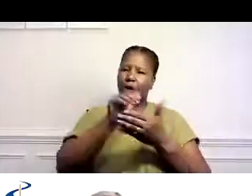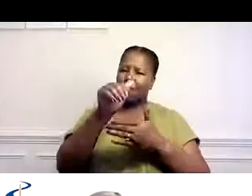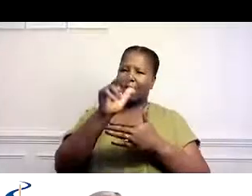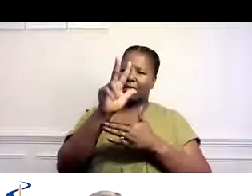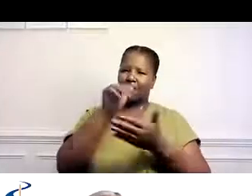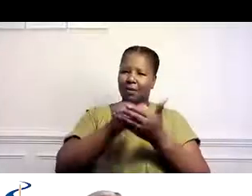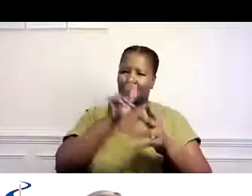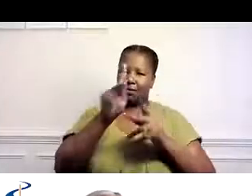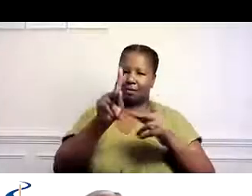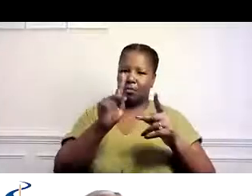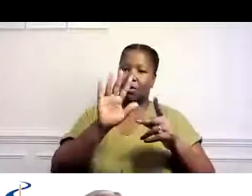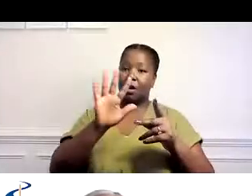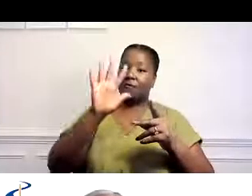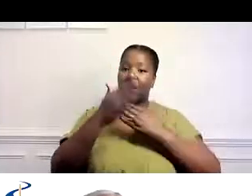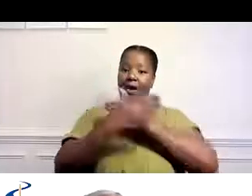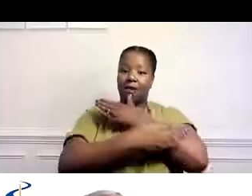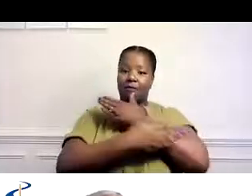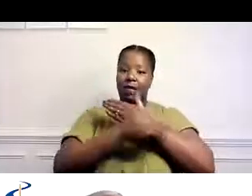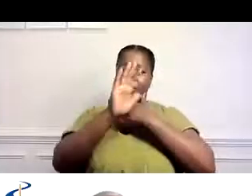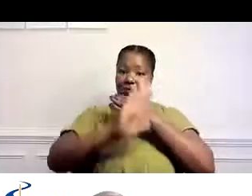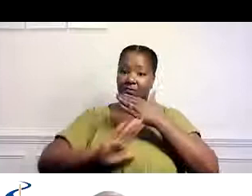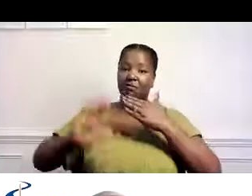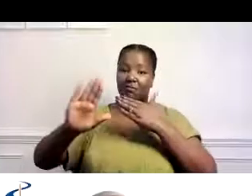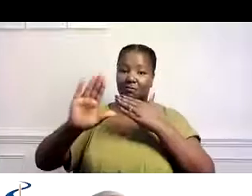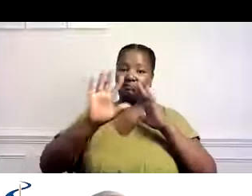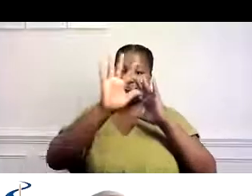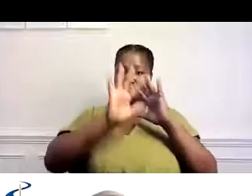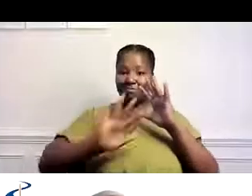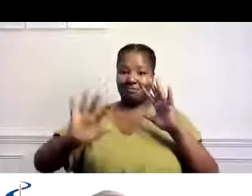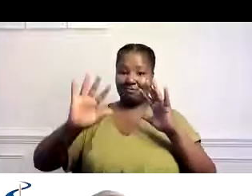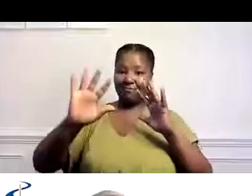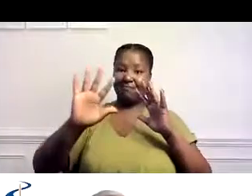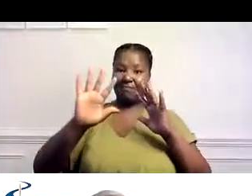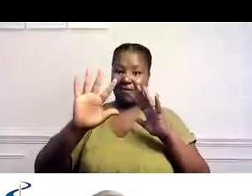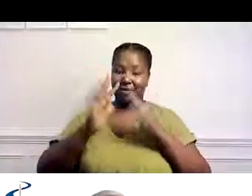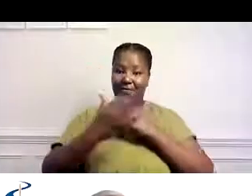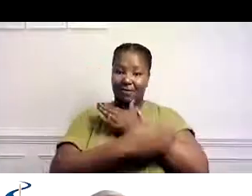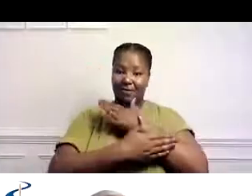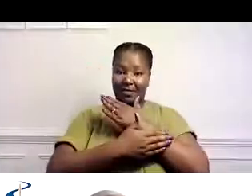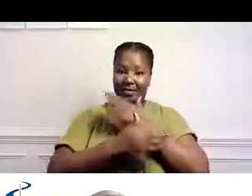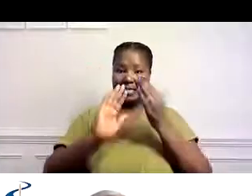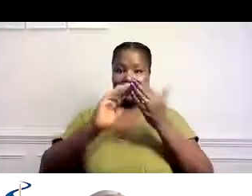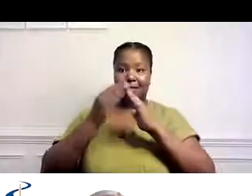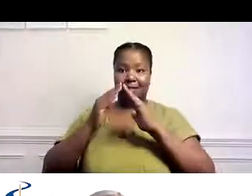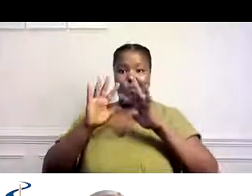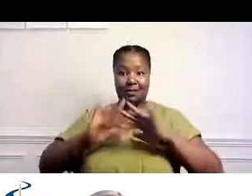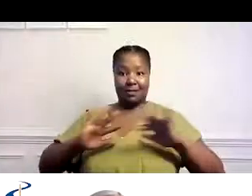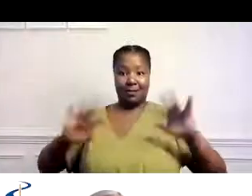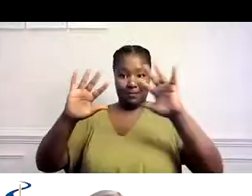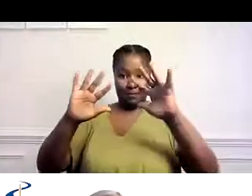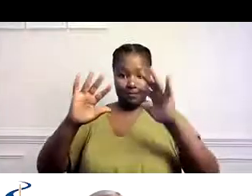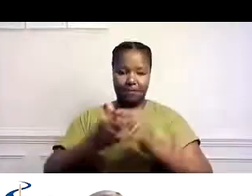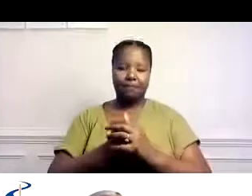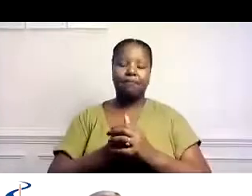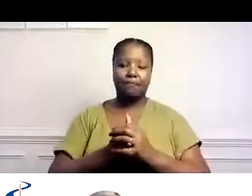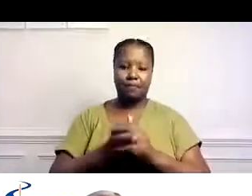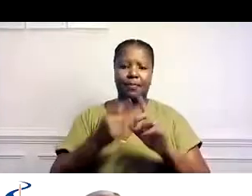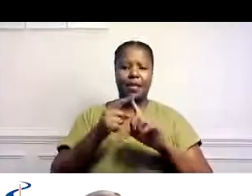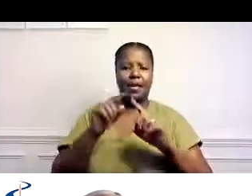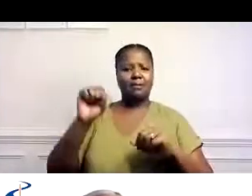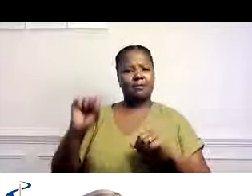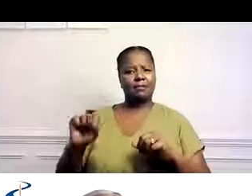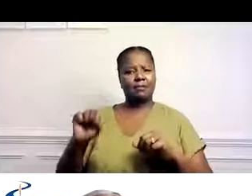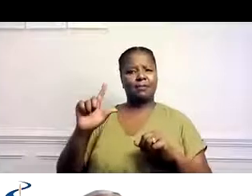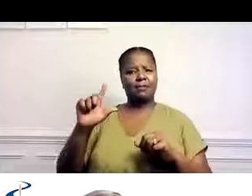individuos en cinco condados. Incluyendo las ciudades de Paso Robles al norte, Bakersfield al este, Long Beach, en el